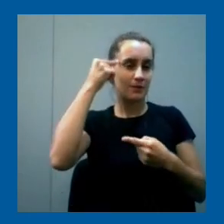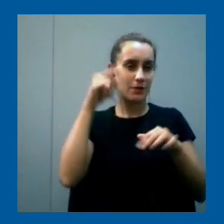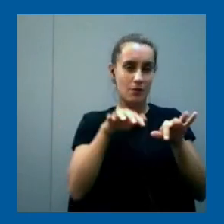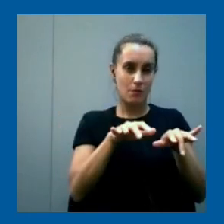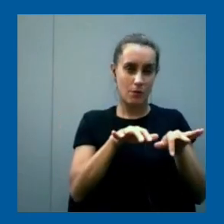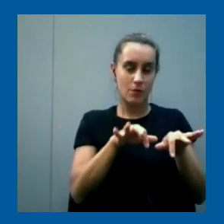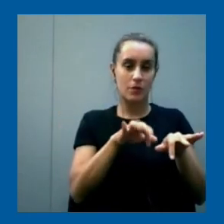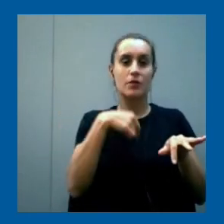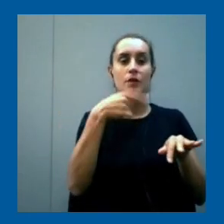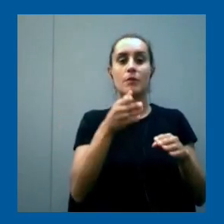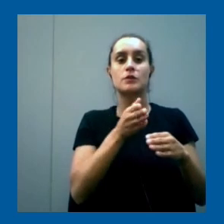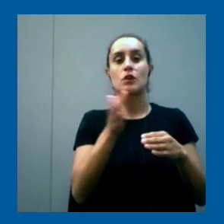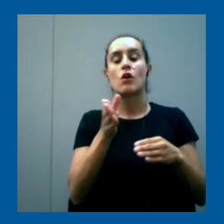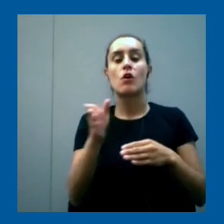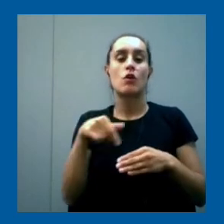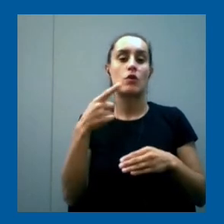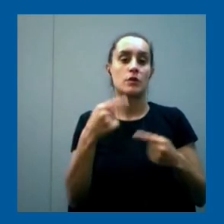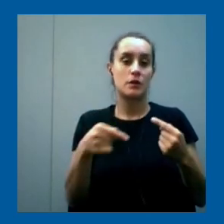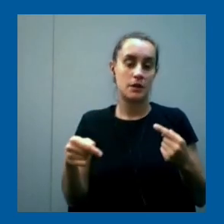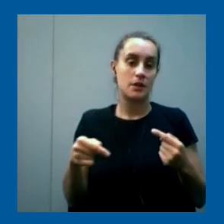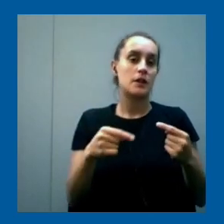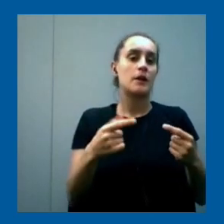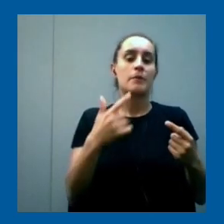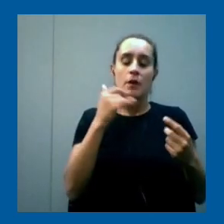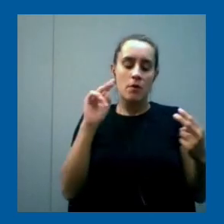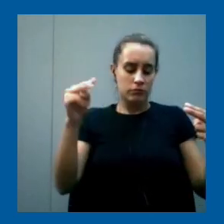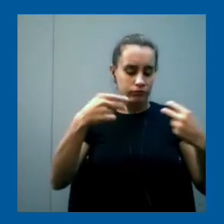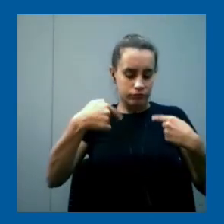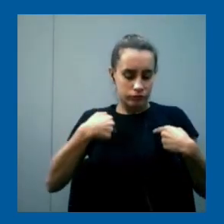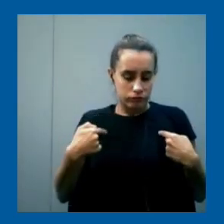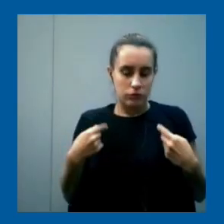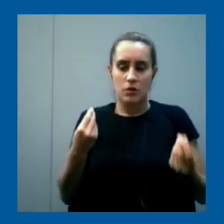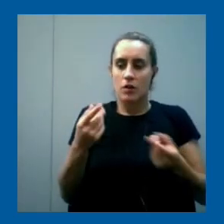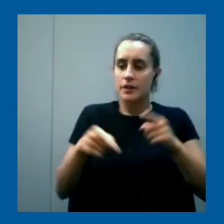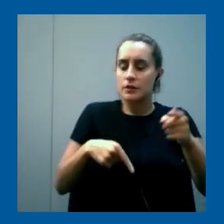con los jóvenes, autoconocimiento, autogestión, planificación,